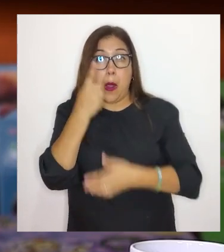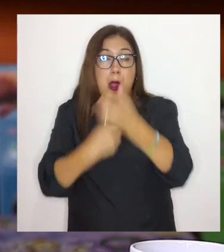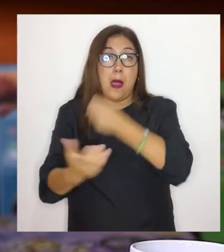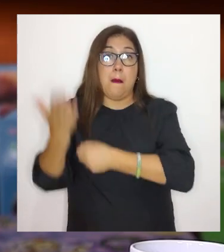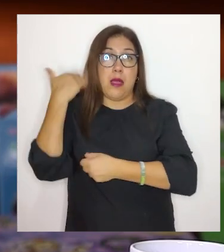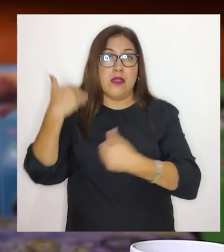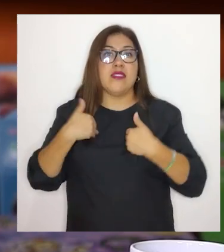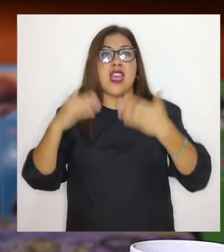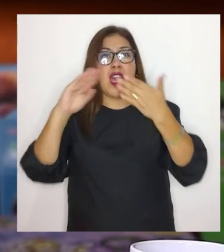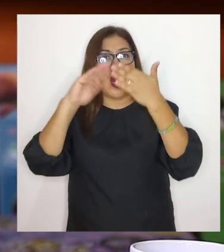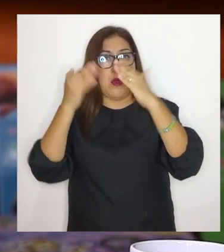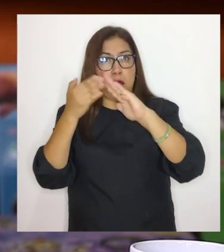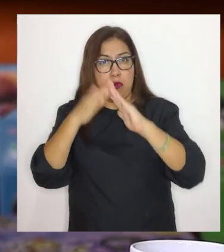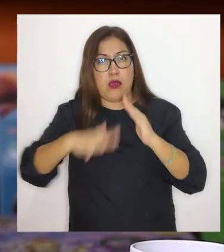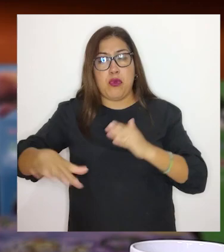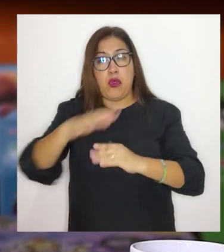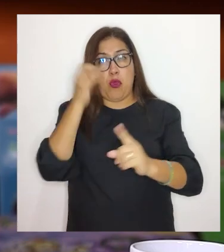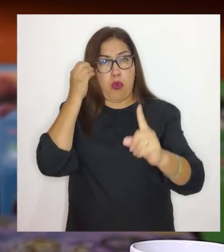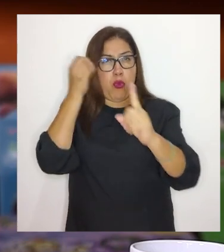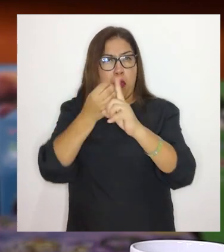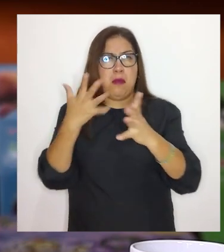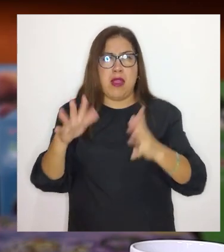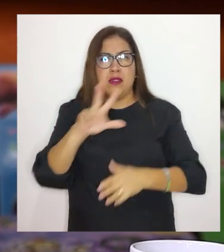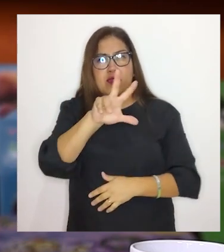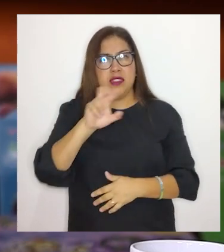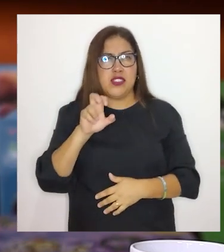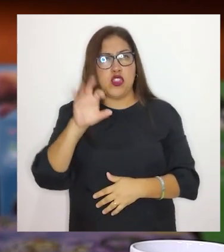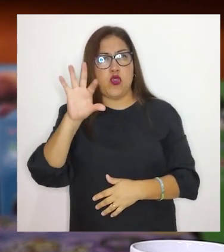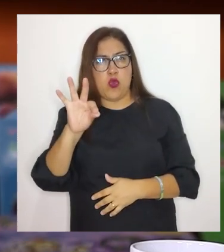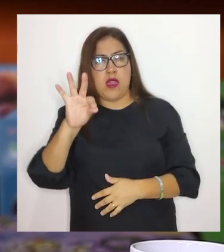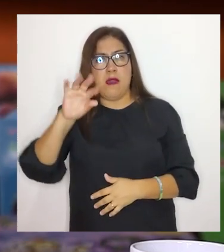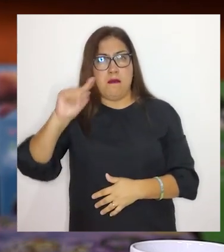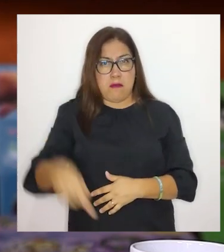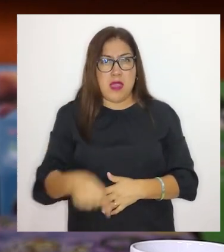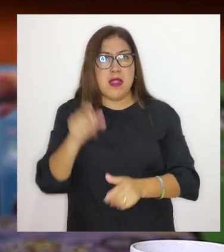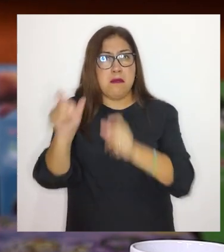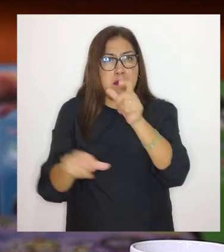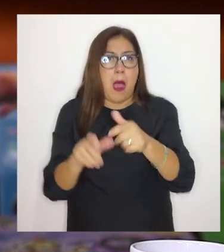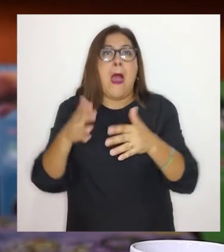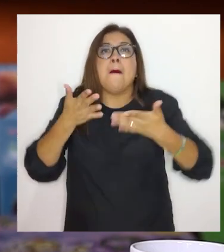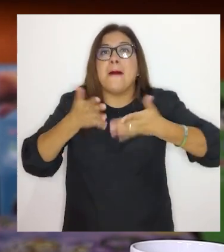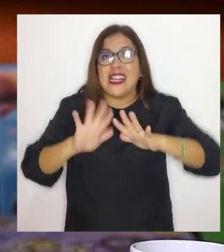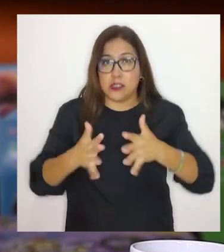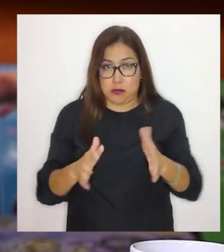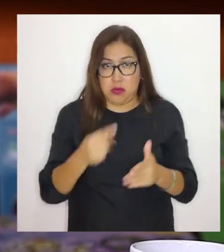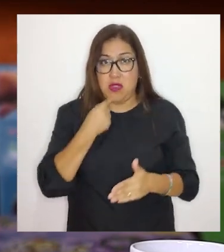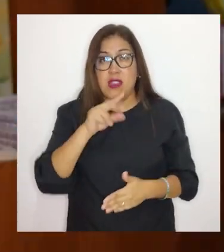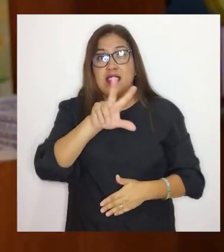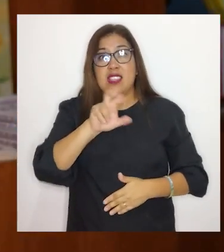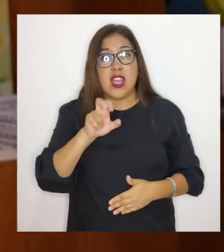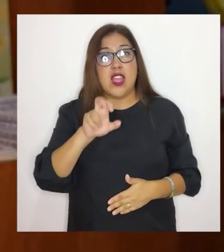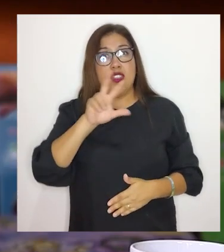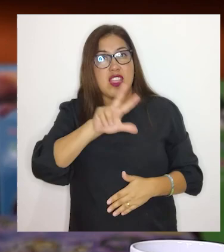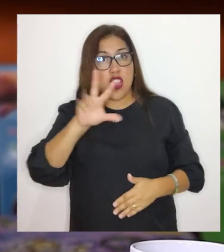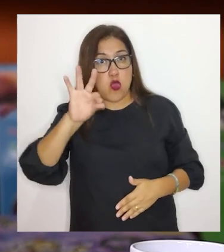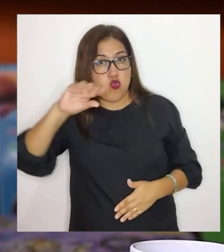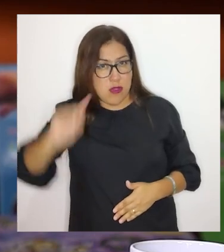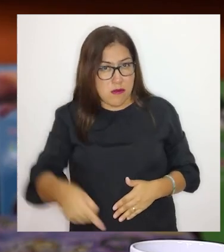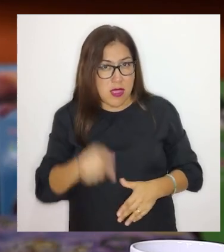año pasado, tenemos una población objetivo de 339 mil personas, una estimación de